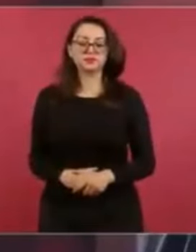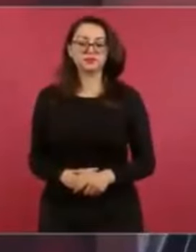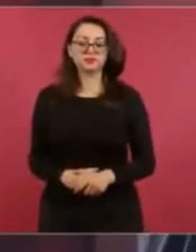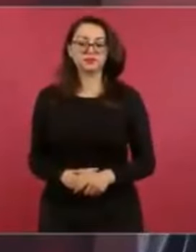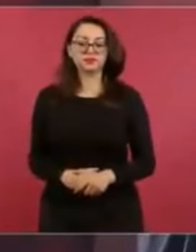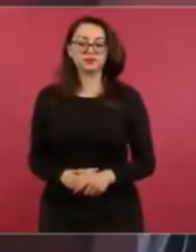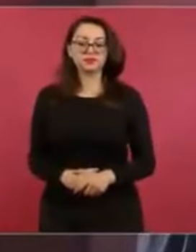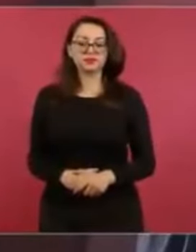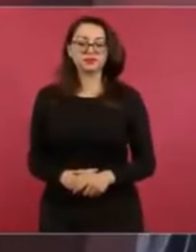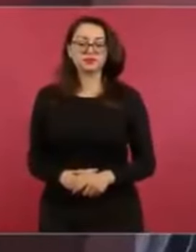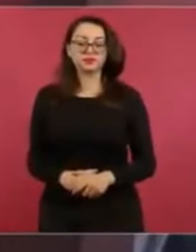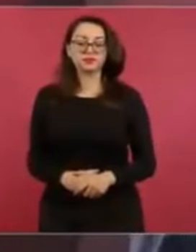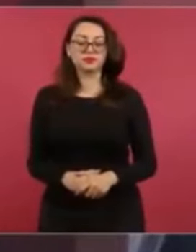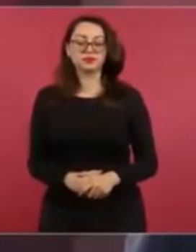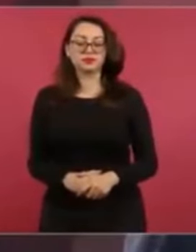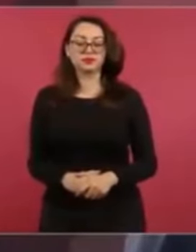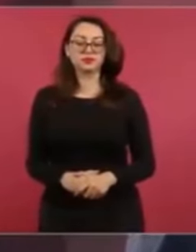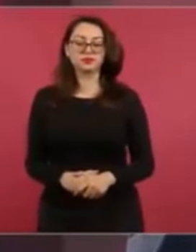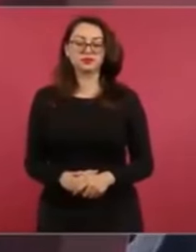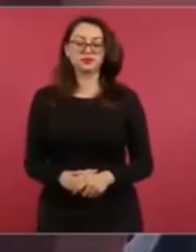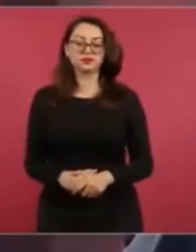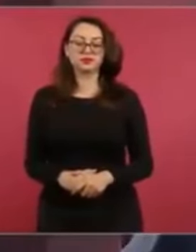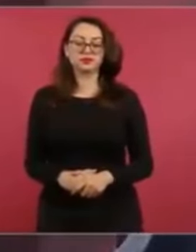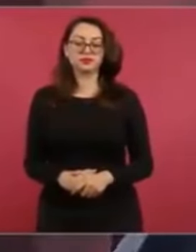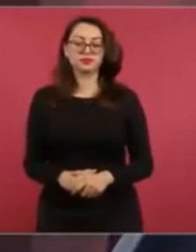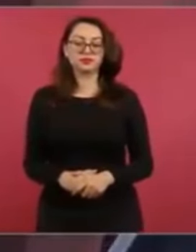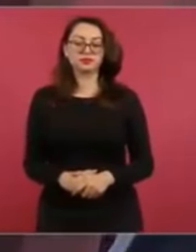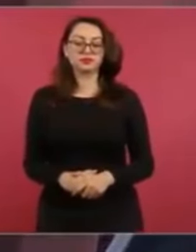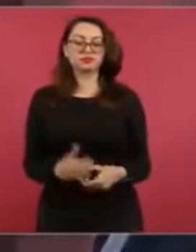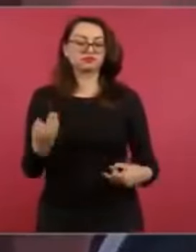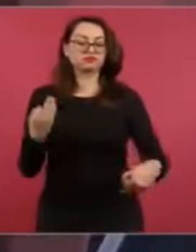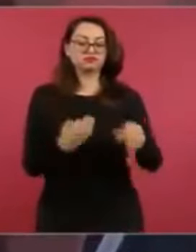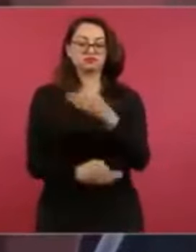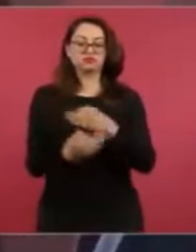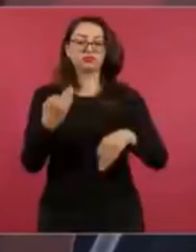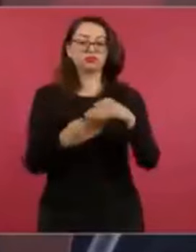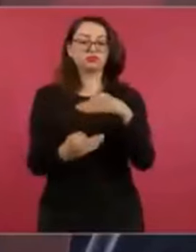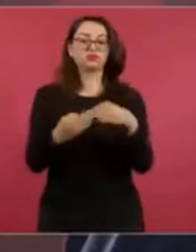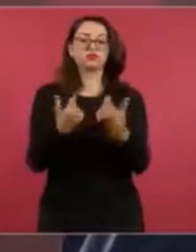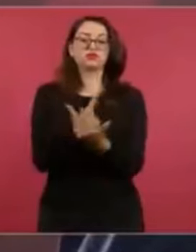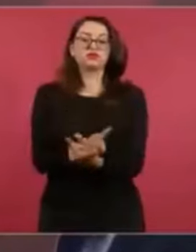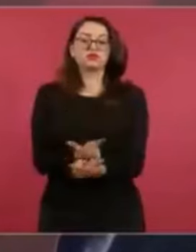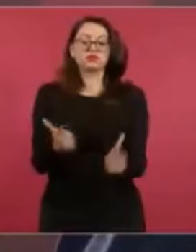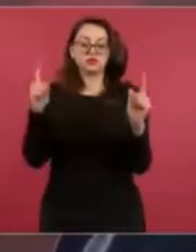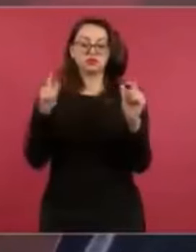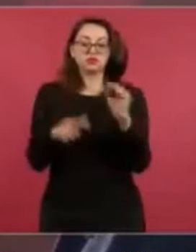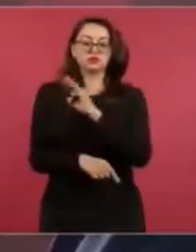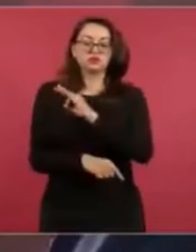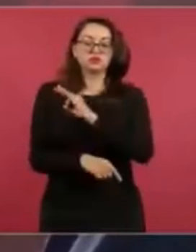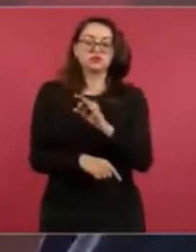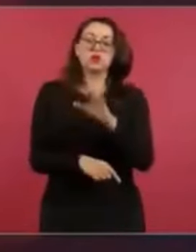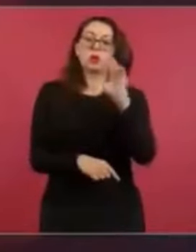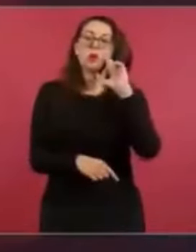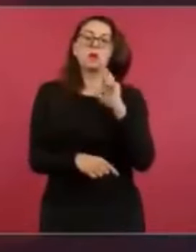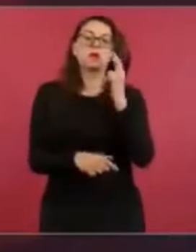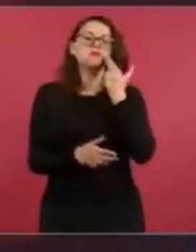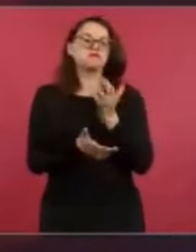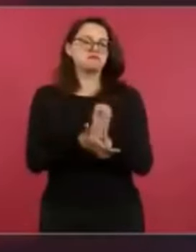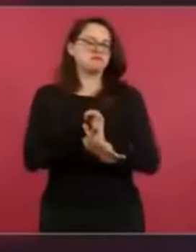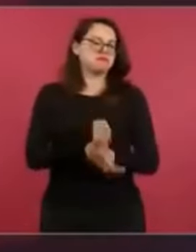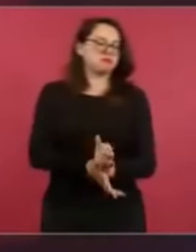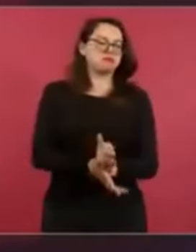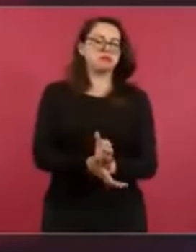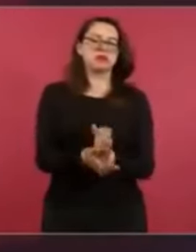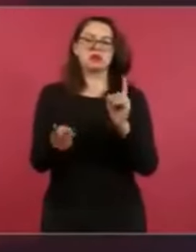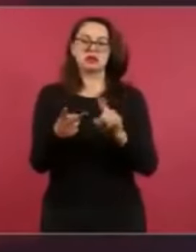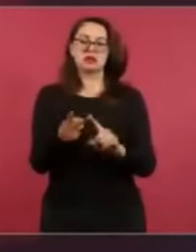Y todos podemos ser libres. Y no debe de haber clasismo ni racismo en